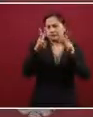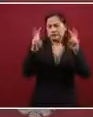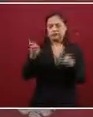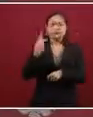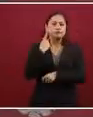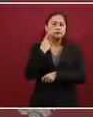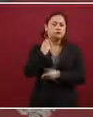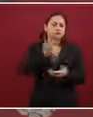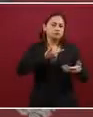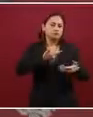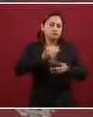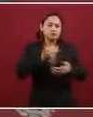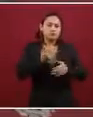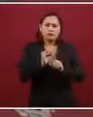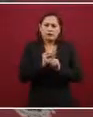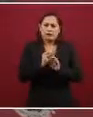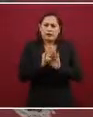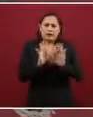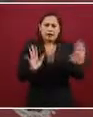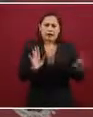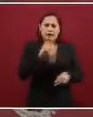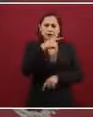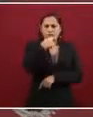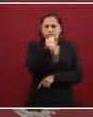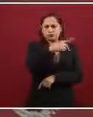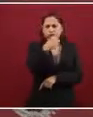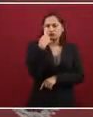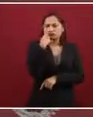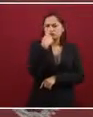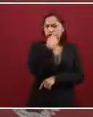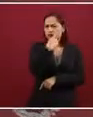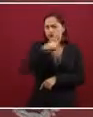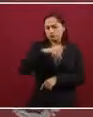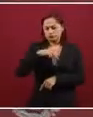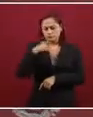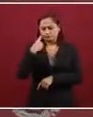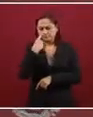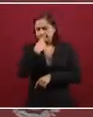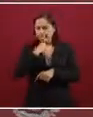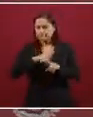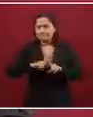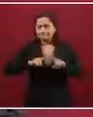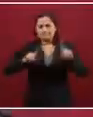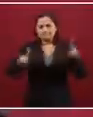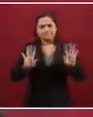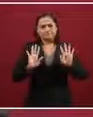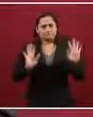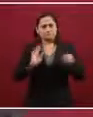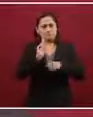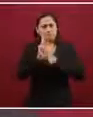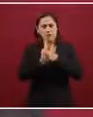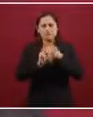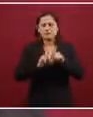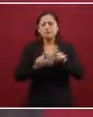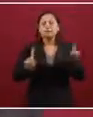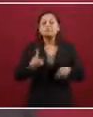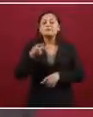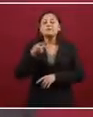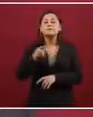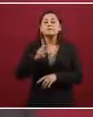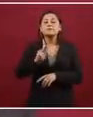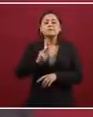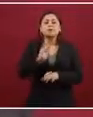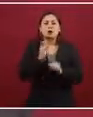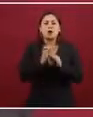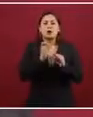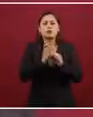diferentes, pero podemos persuadir o podemos avanzar en una dirección y para eso es